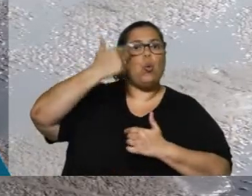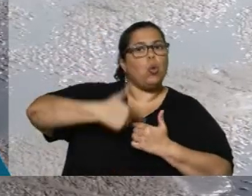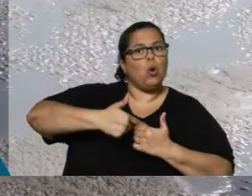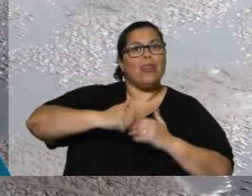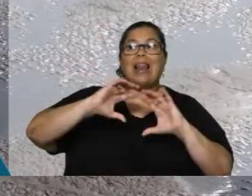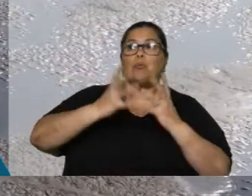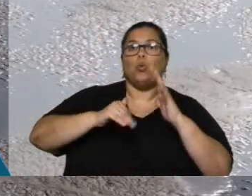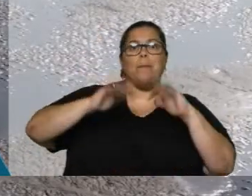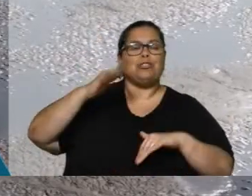mayores de gas. energética mayores